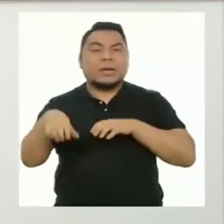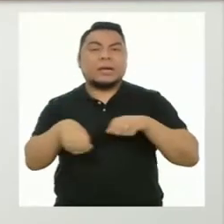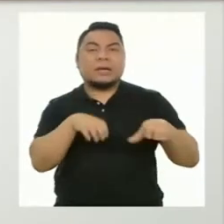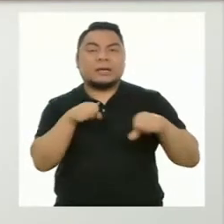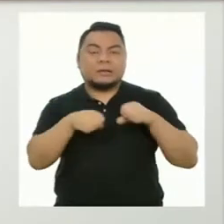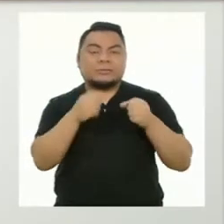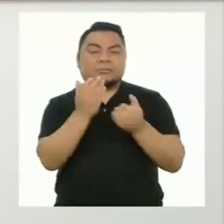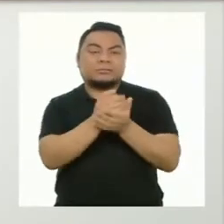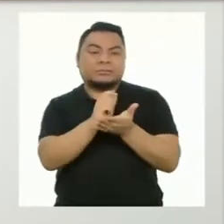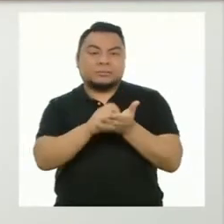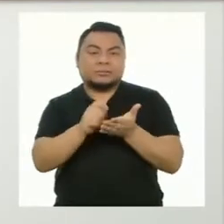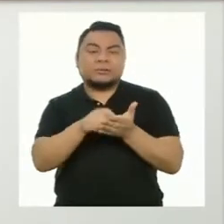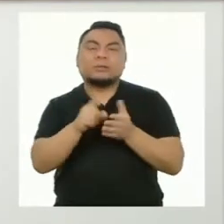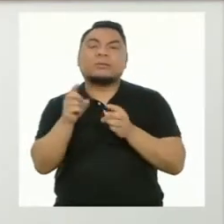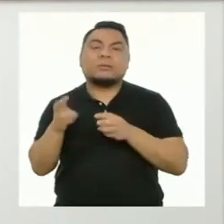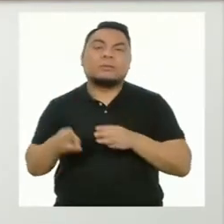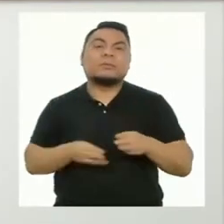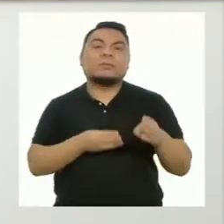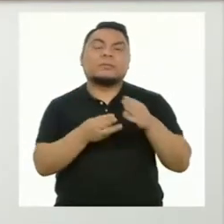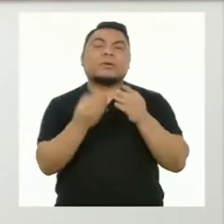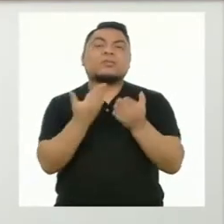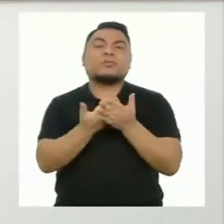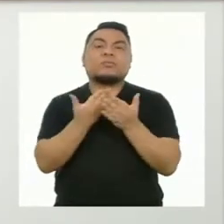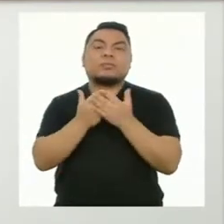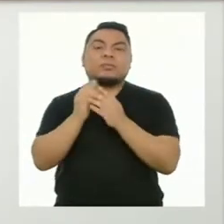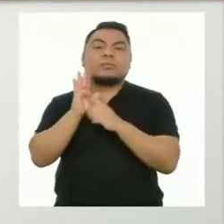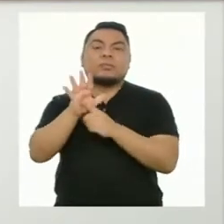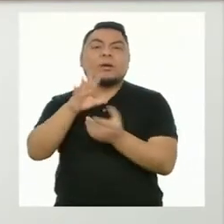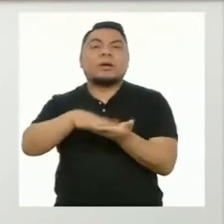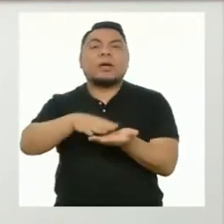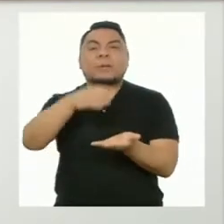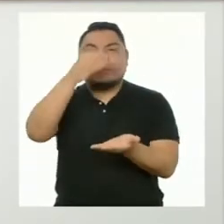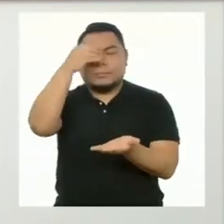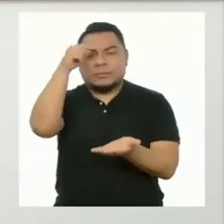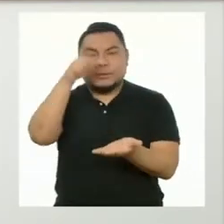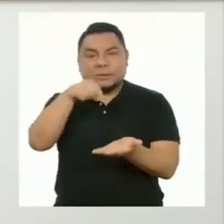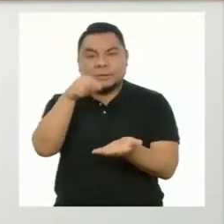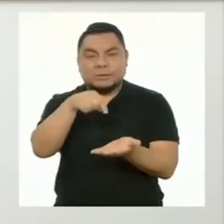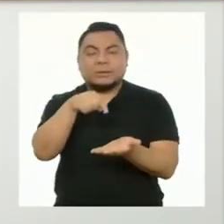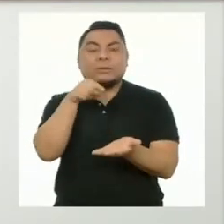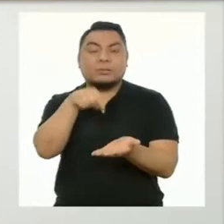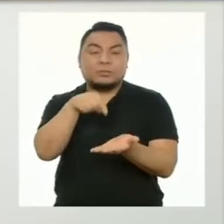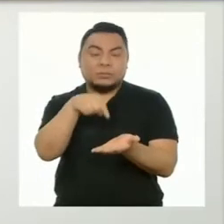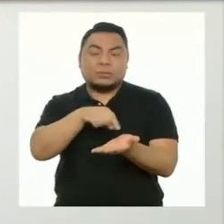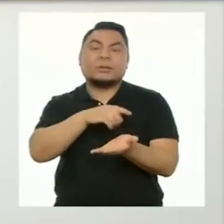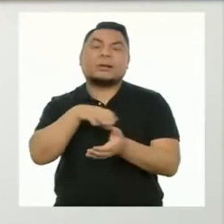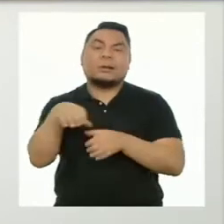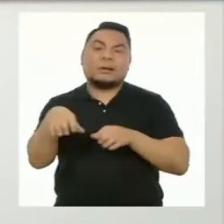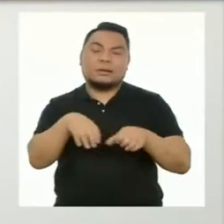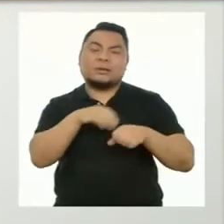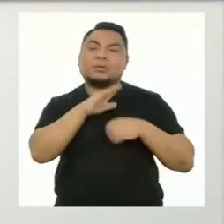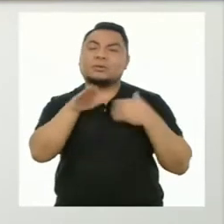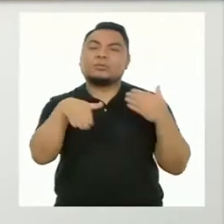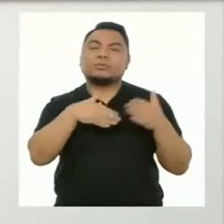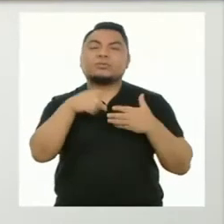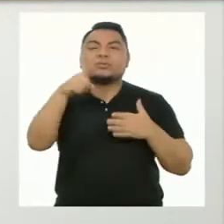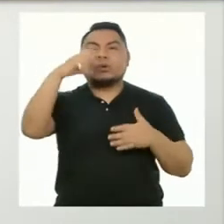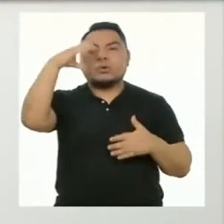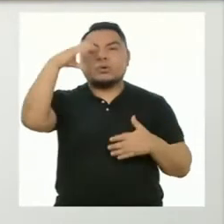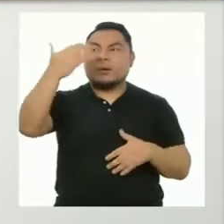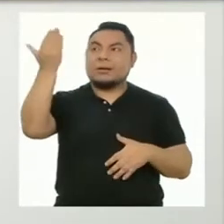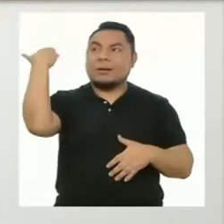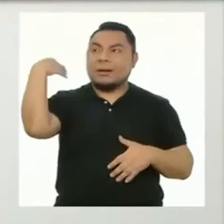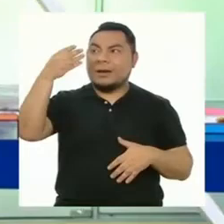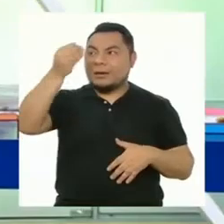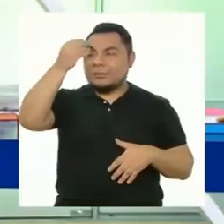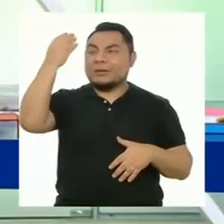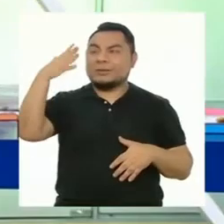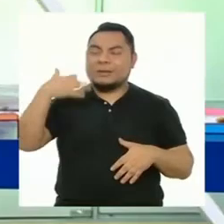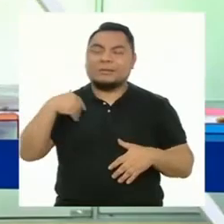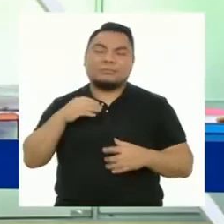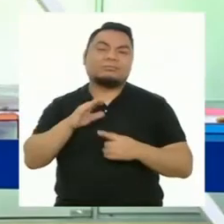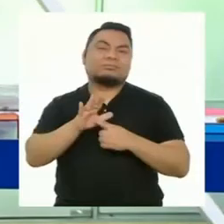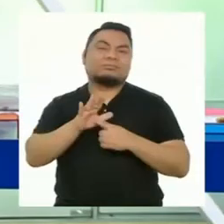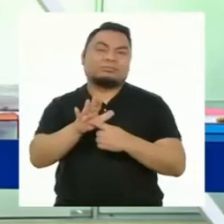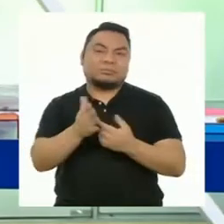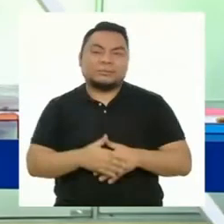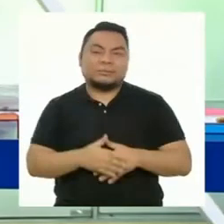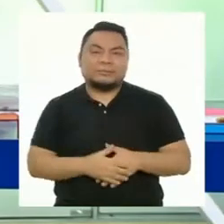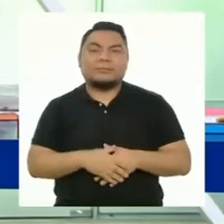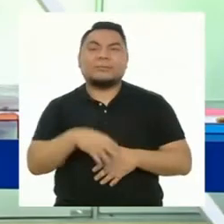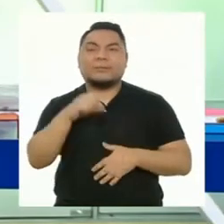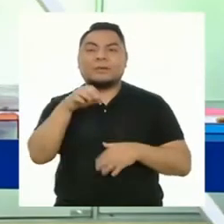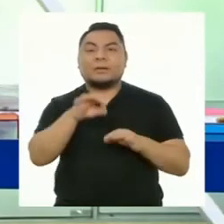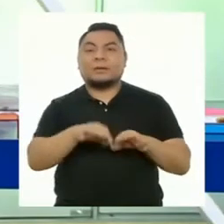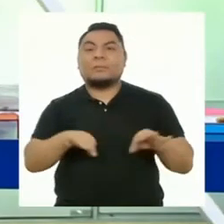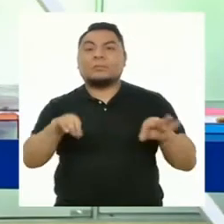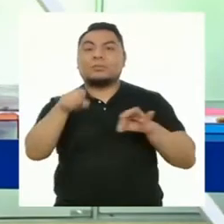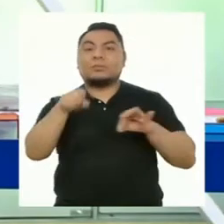realizando son maneras de demostrar lo aprendido, ya que están aplicando todos los conocimientos adquiridos. Por